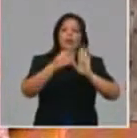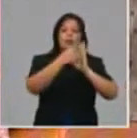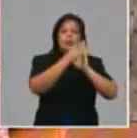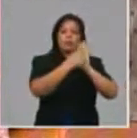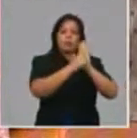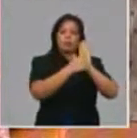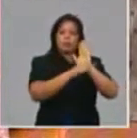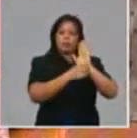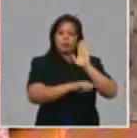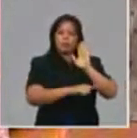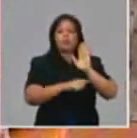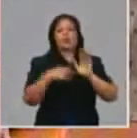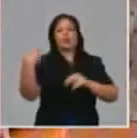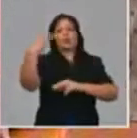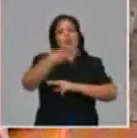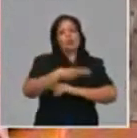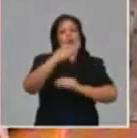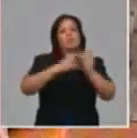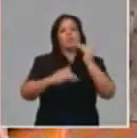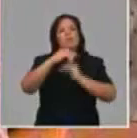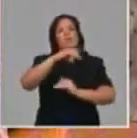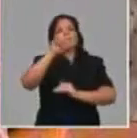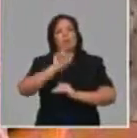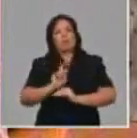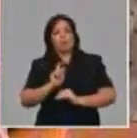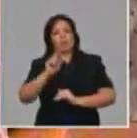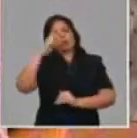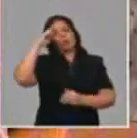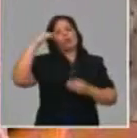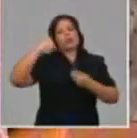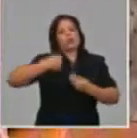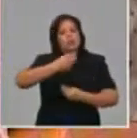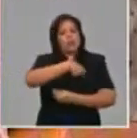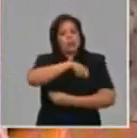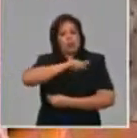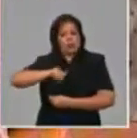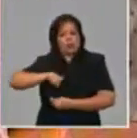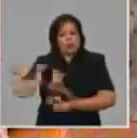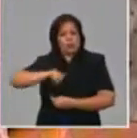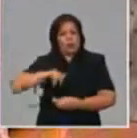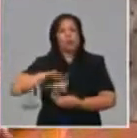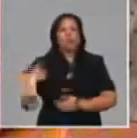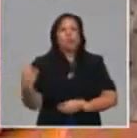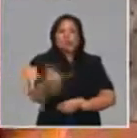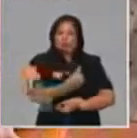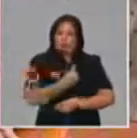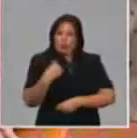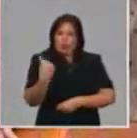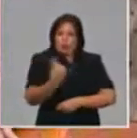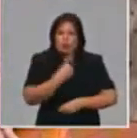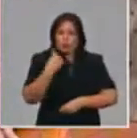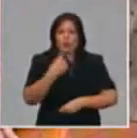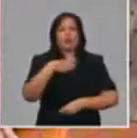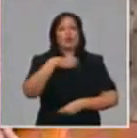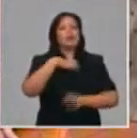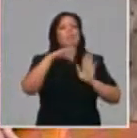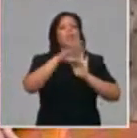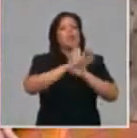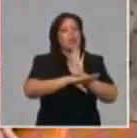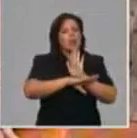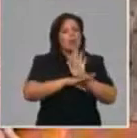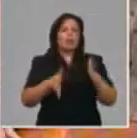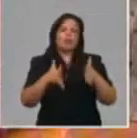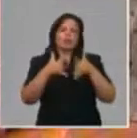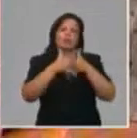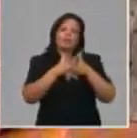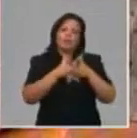Ministerio de Salud Pública. Es decir que en todas las actividades del comercio interior habrán medidas comunes asociadas